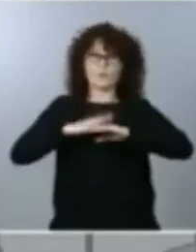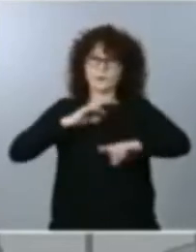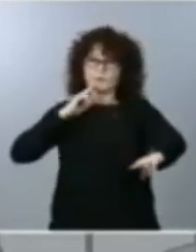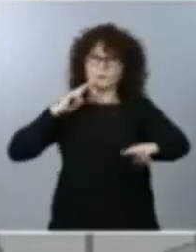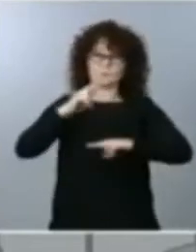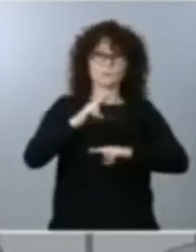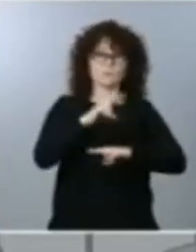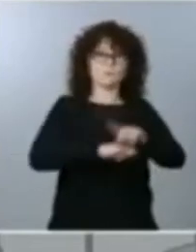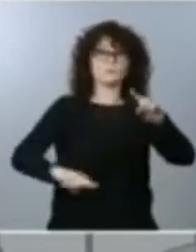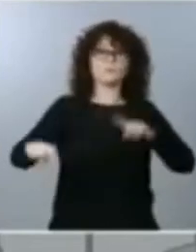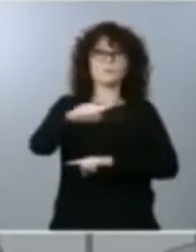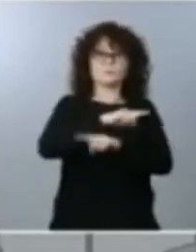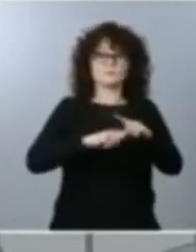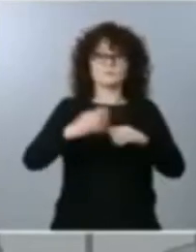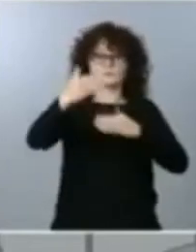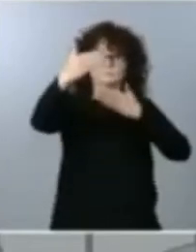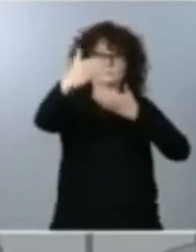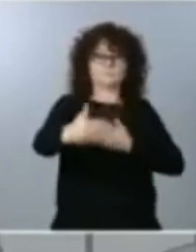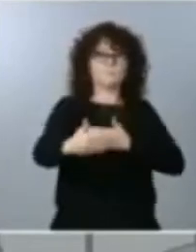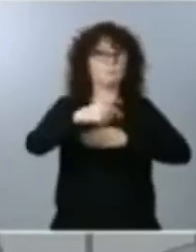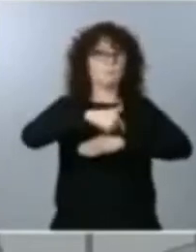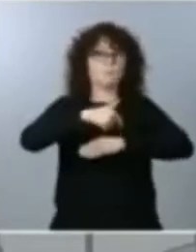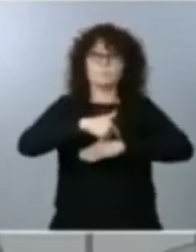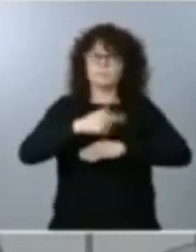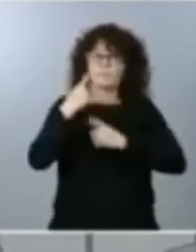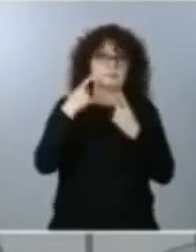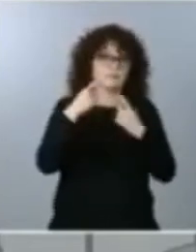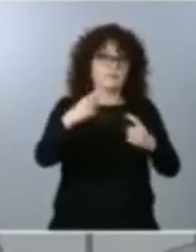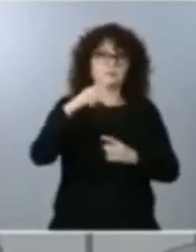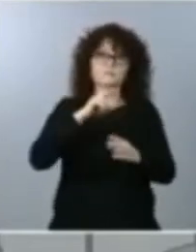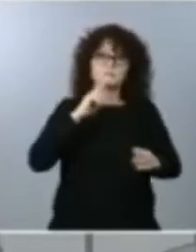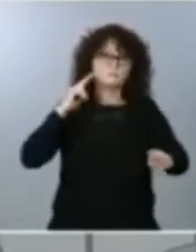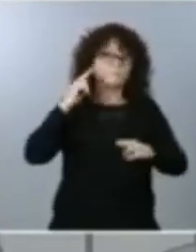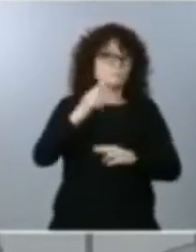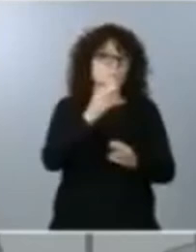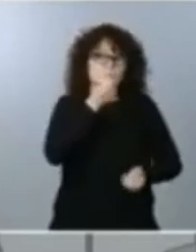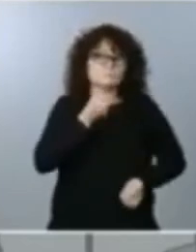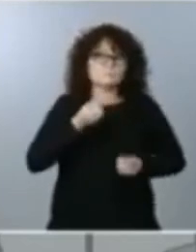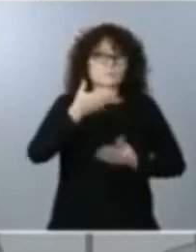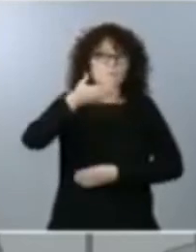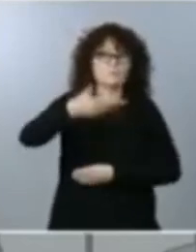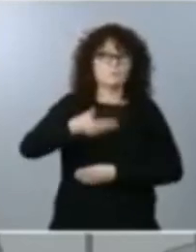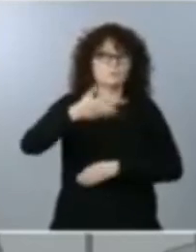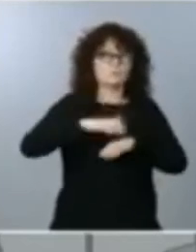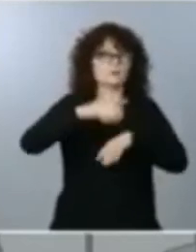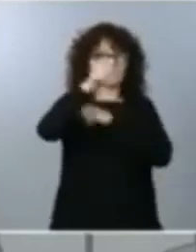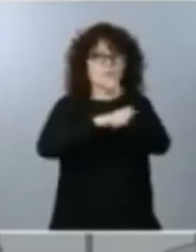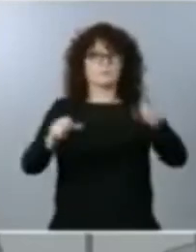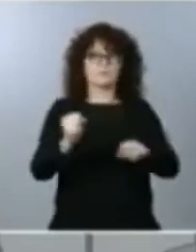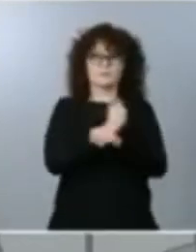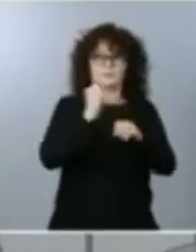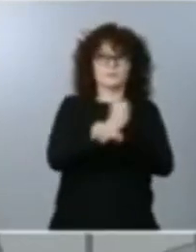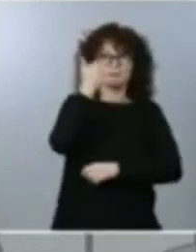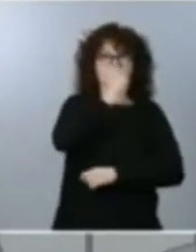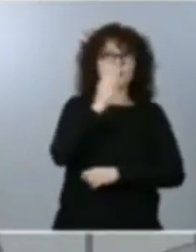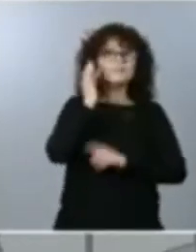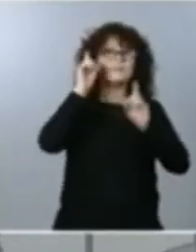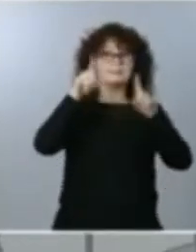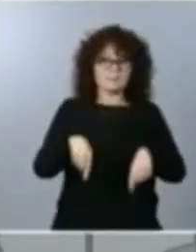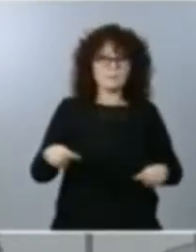sea necesario. Creo que esto es un mensaje muy importante para el conjunto de trabajadores, de trabajadoras y, sin duda alguna, también para el tejido empresarial español.